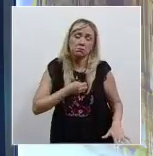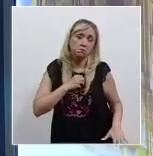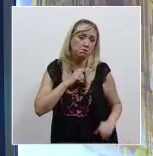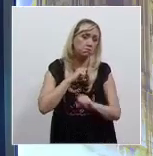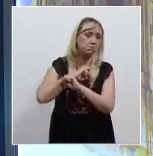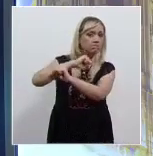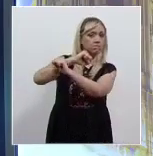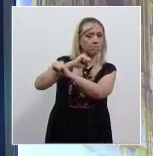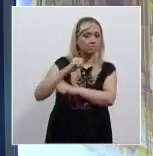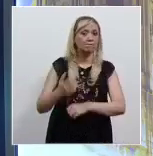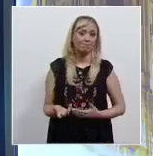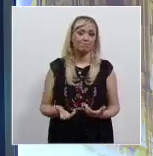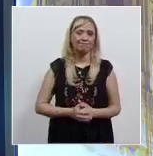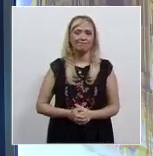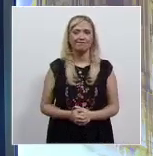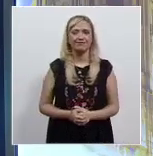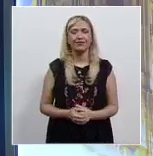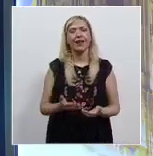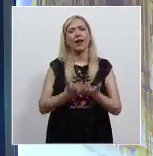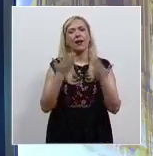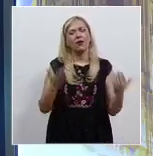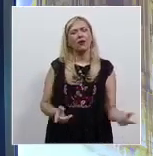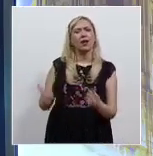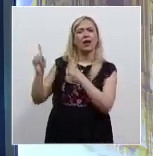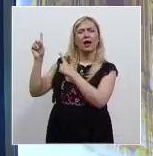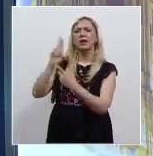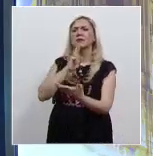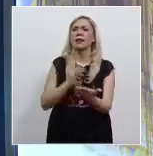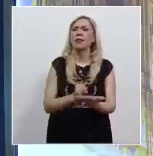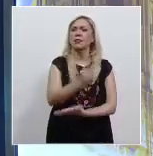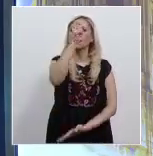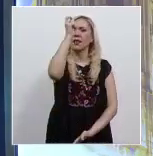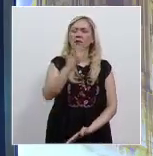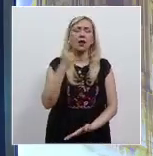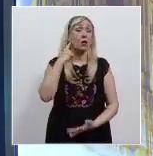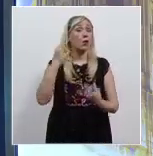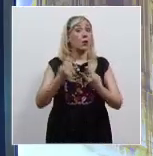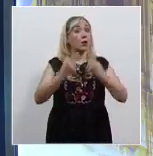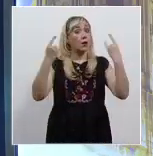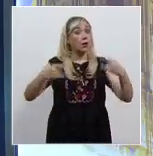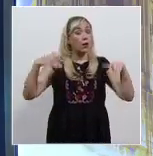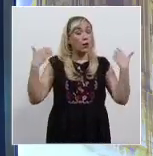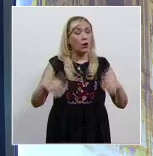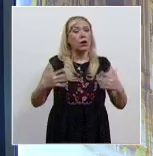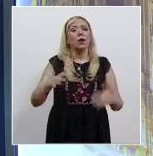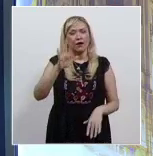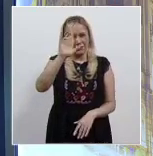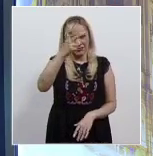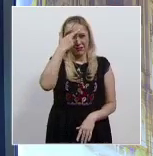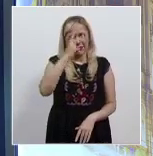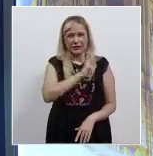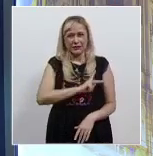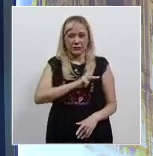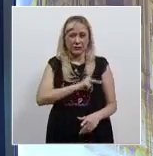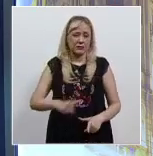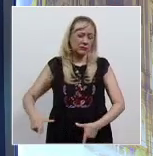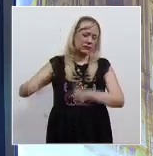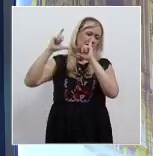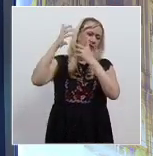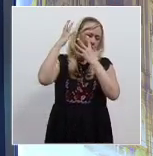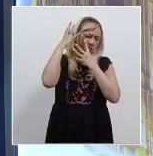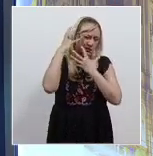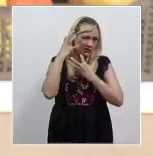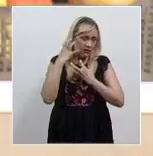le presentamos un trabajo especial en relación a una sentencia histórica por un ataque con ácido. Esta es la historia de Carmen